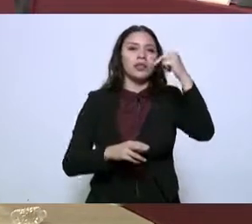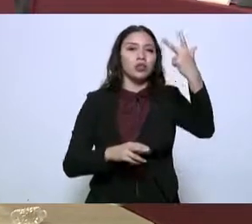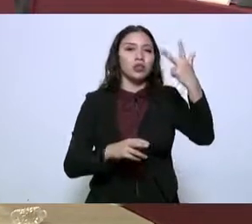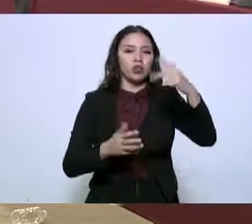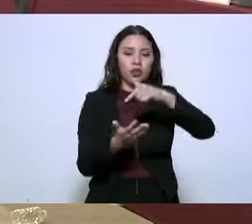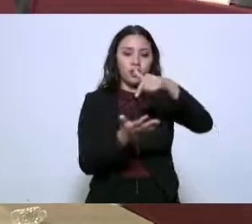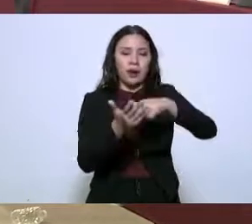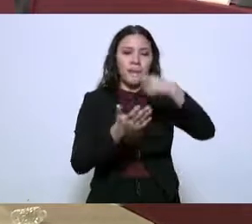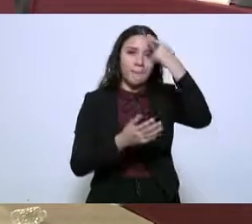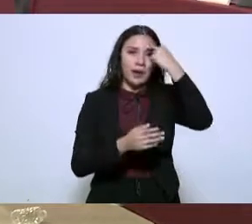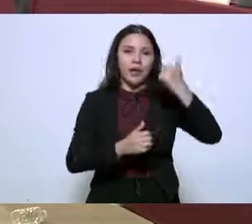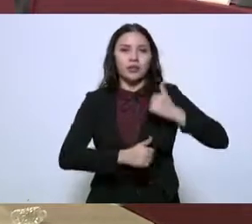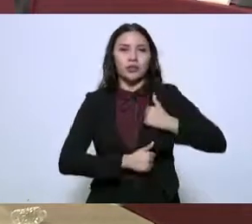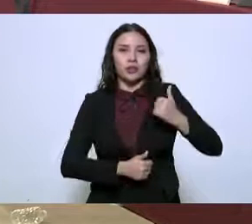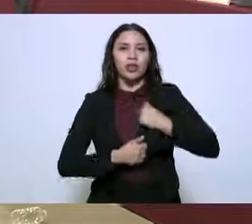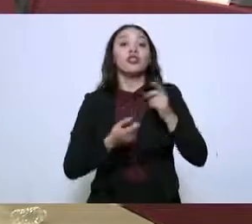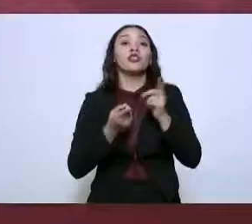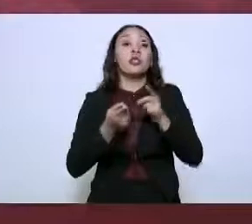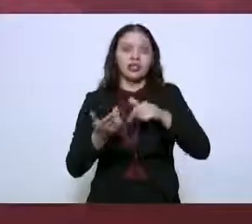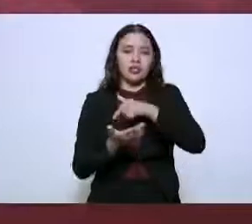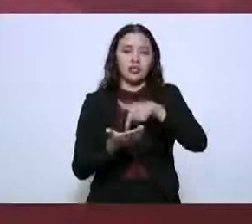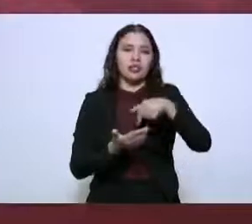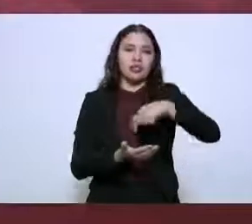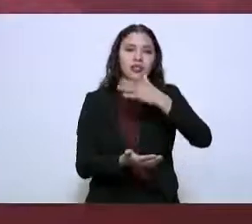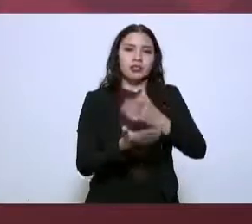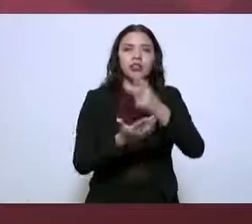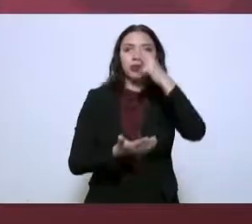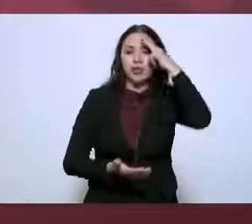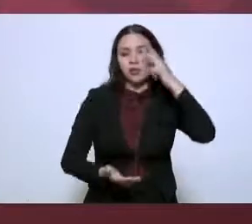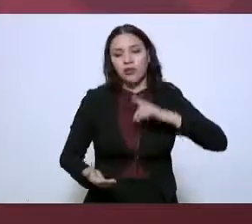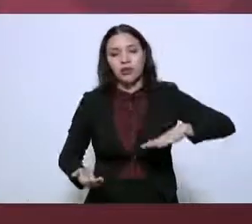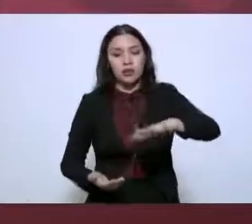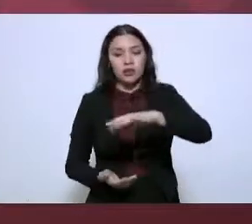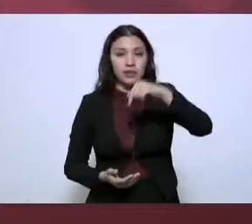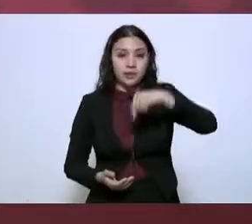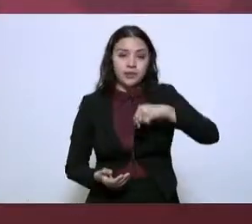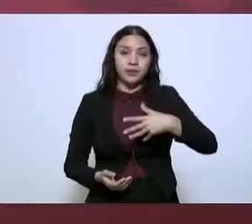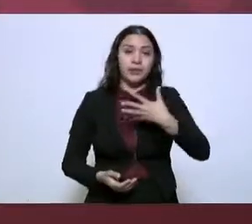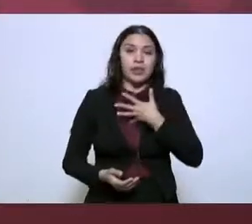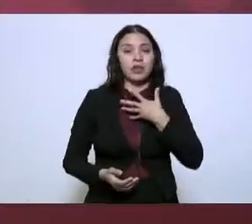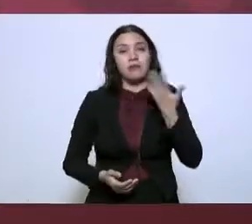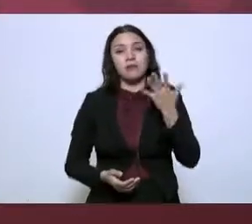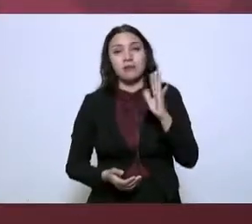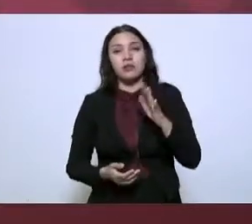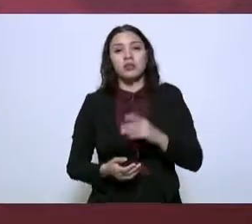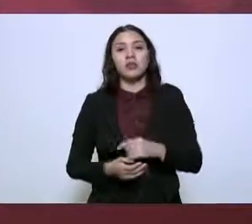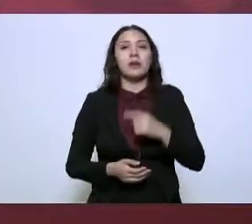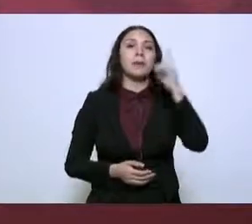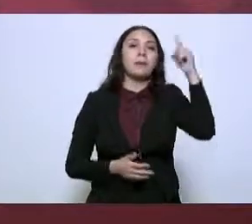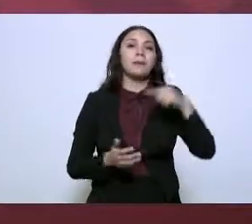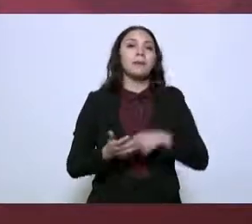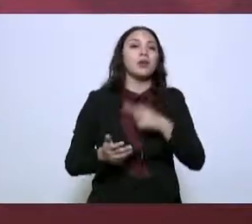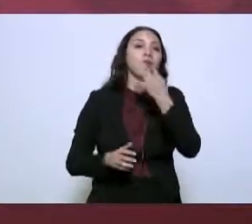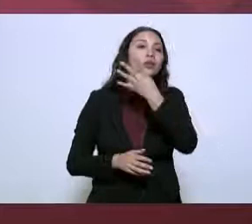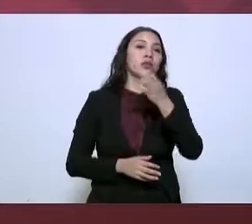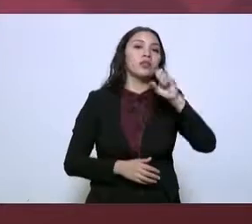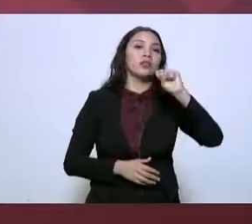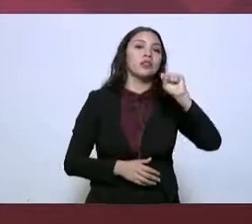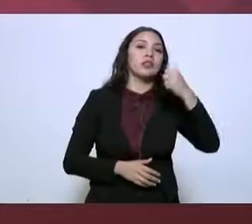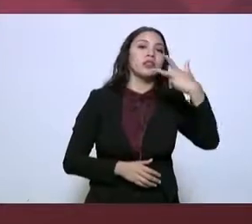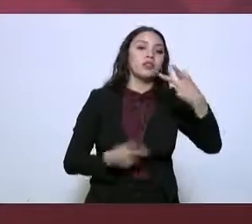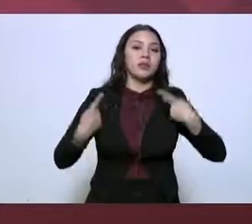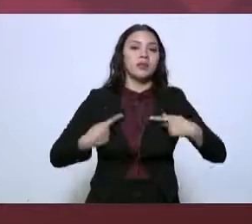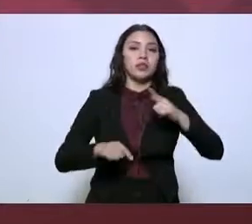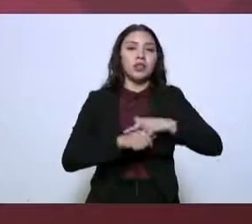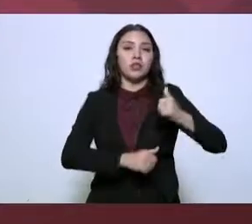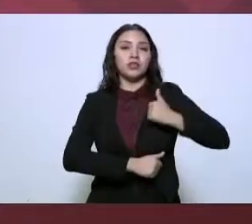sede en Ciudad Victoria. Esta zona tiene un total de mil 468 elementos del